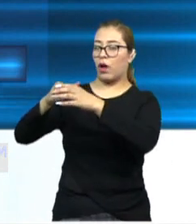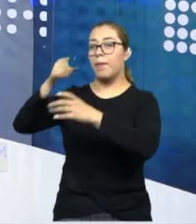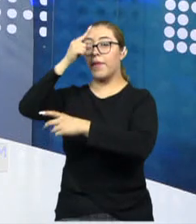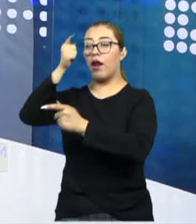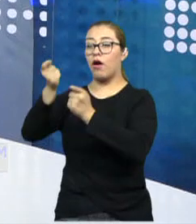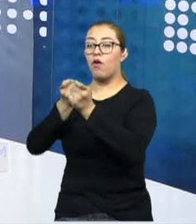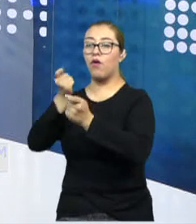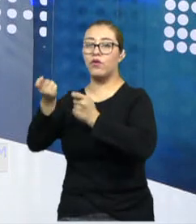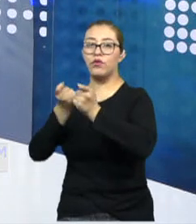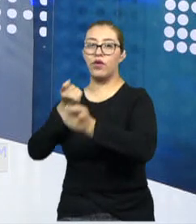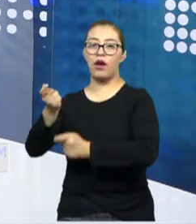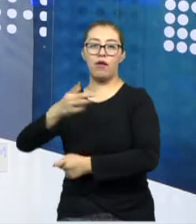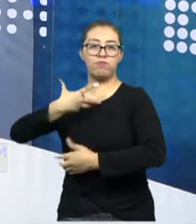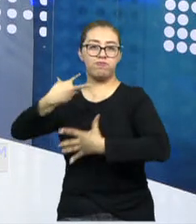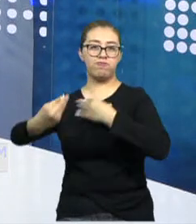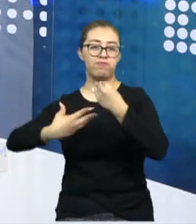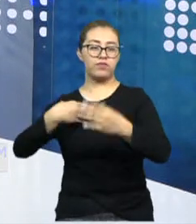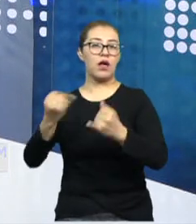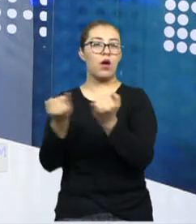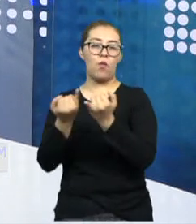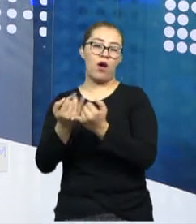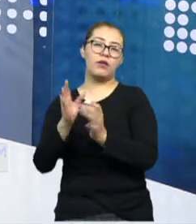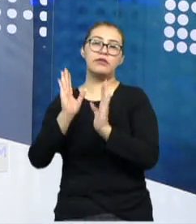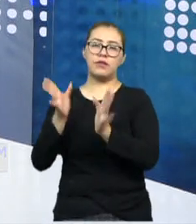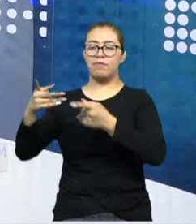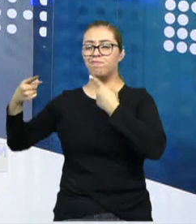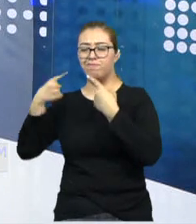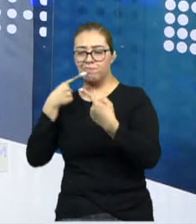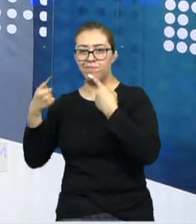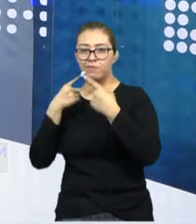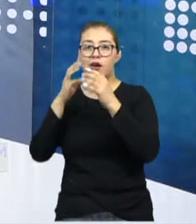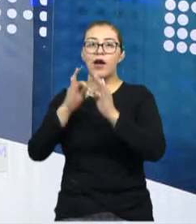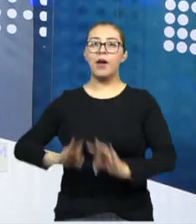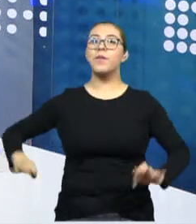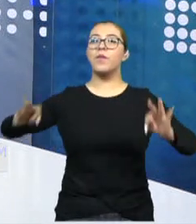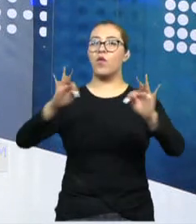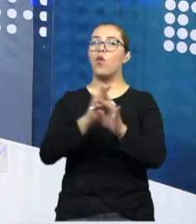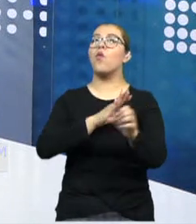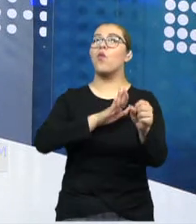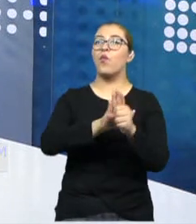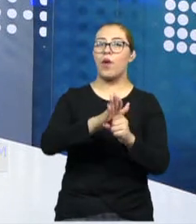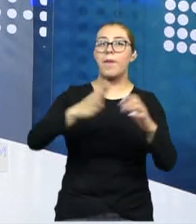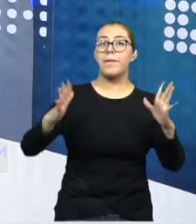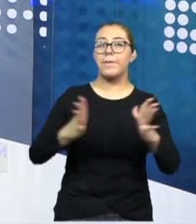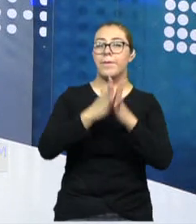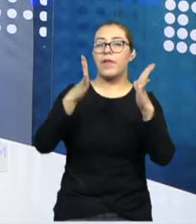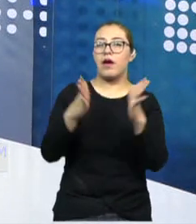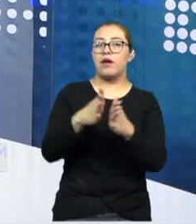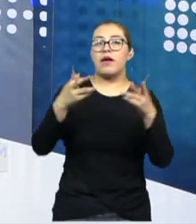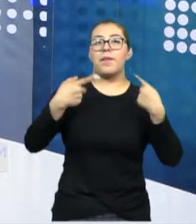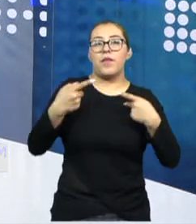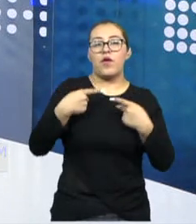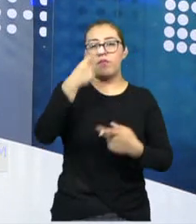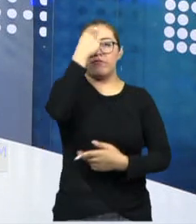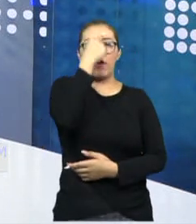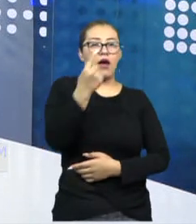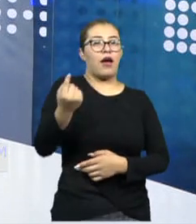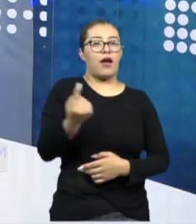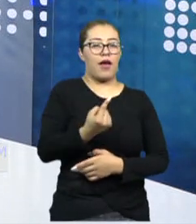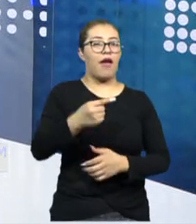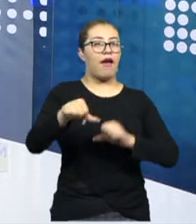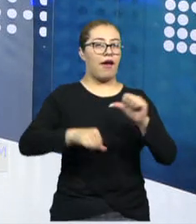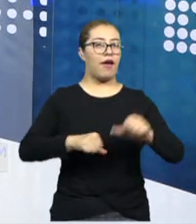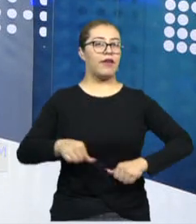la transmisión. sin duda, Miguel, como lo hemos platicado, es fundamental la participación de la población para hacer estas